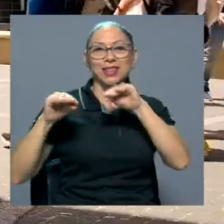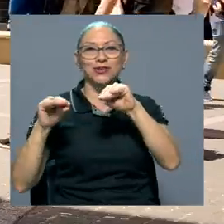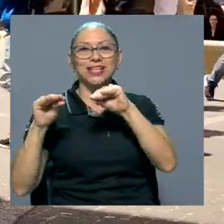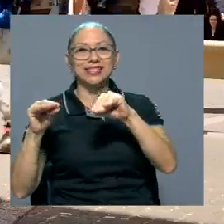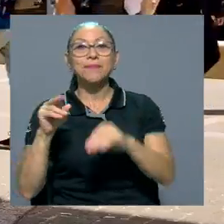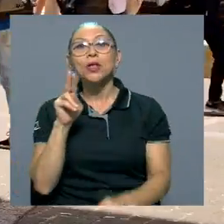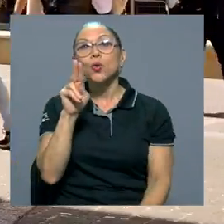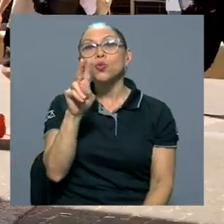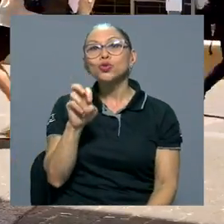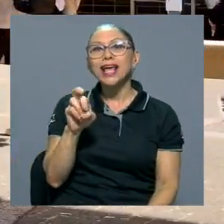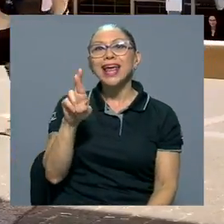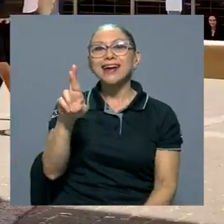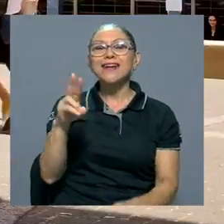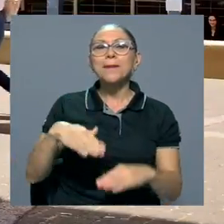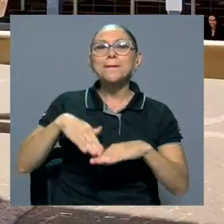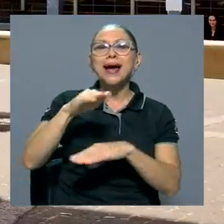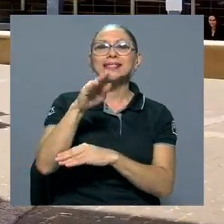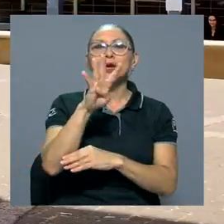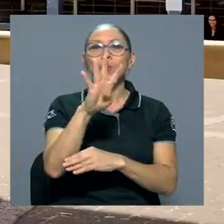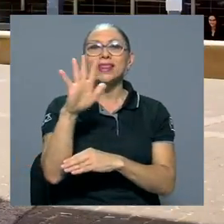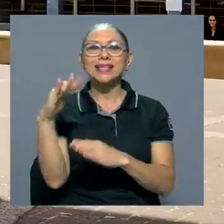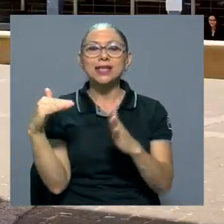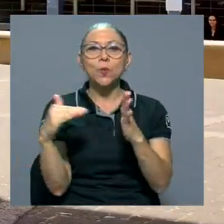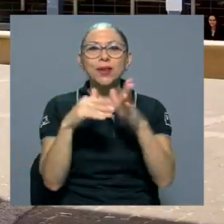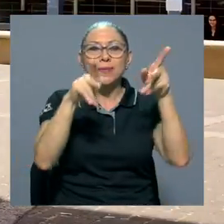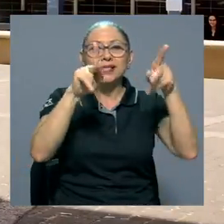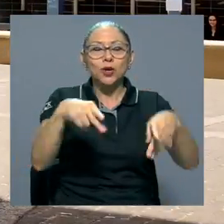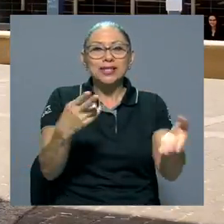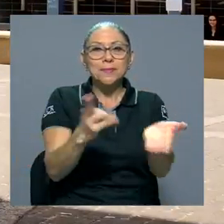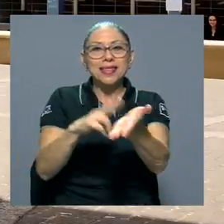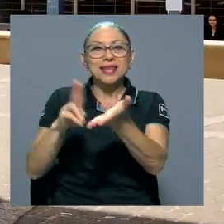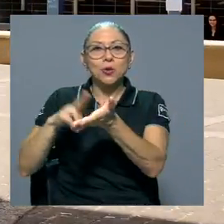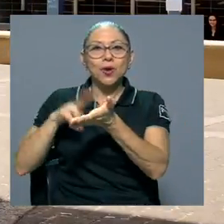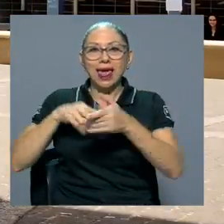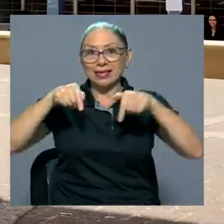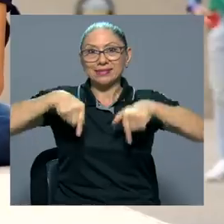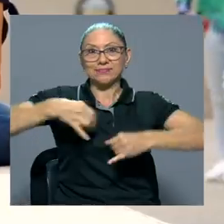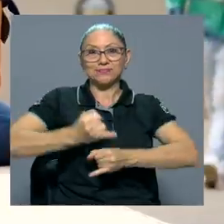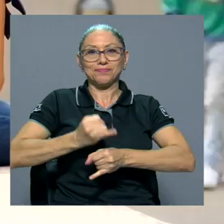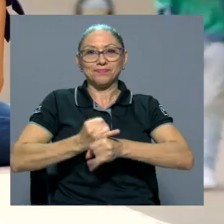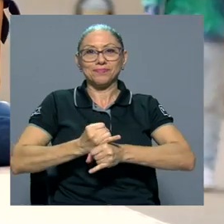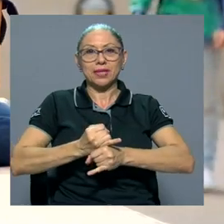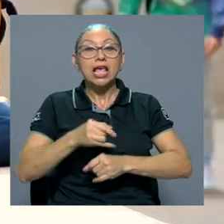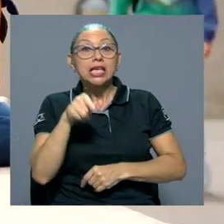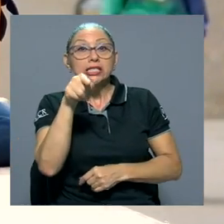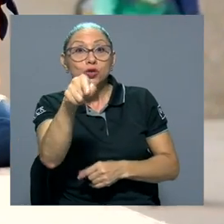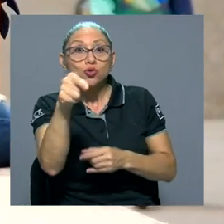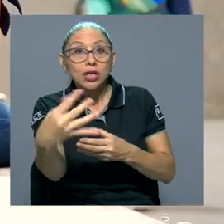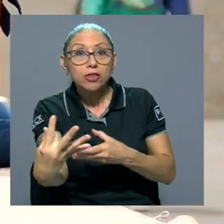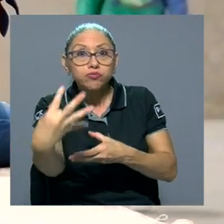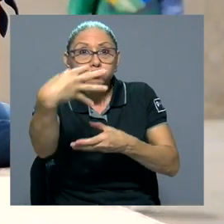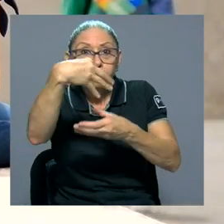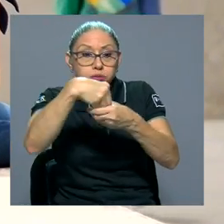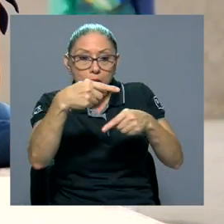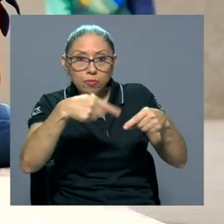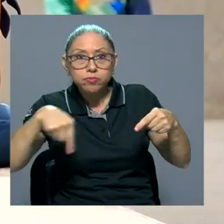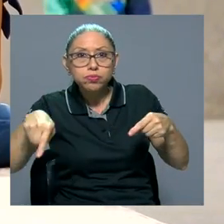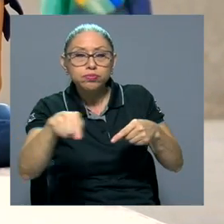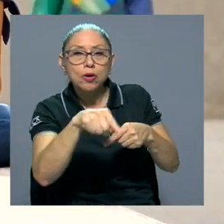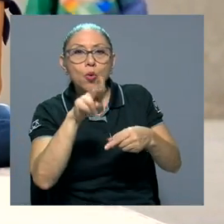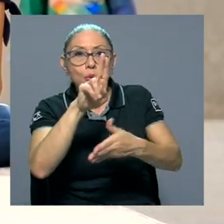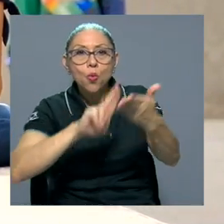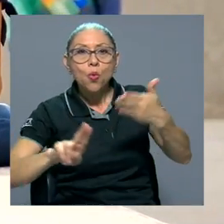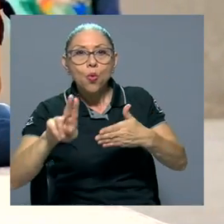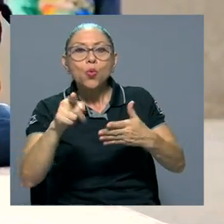UCR tiene más de 45 mil personas matriculadas en la institución. Si usted forma parte de ellas y